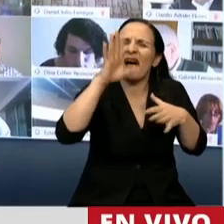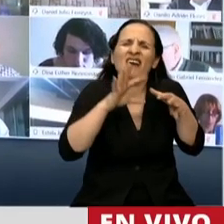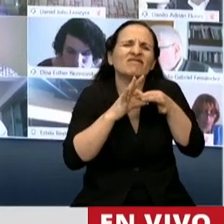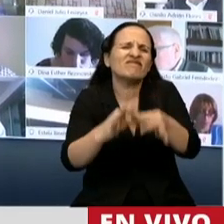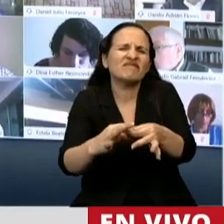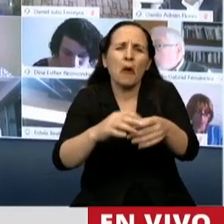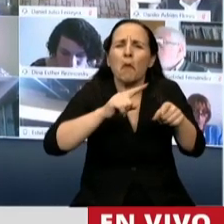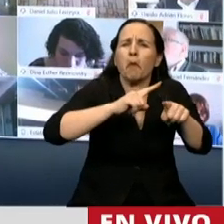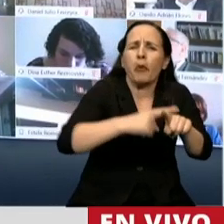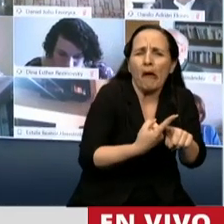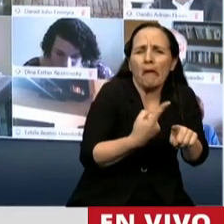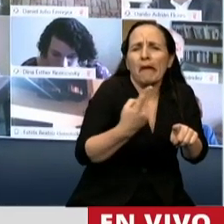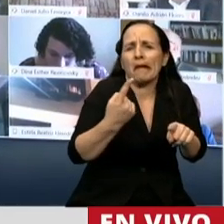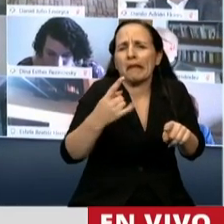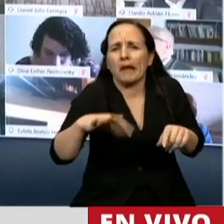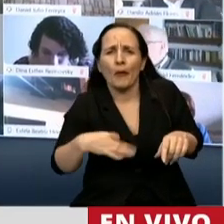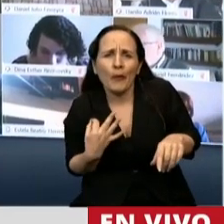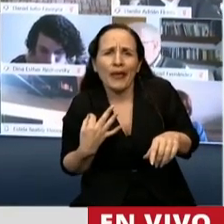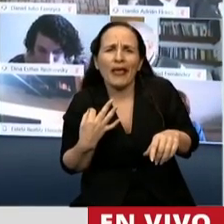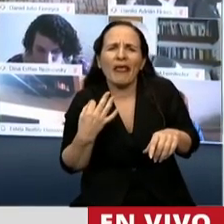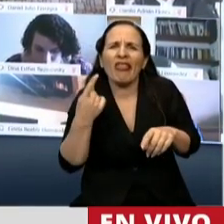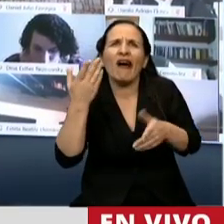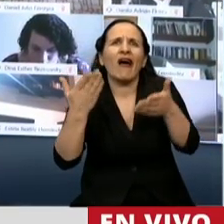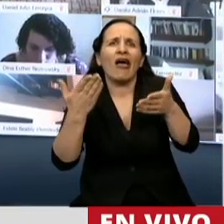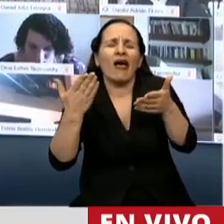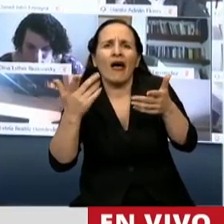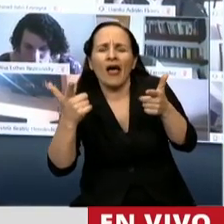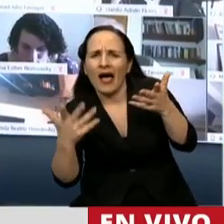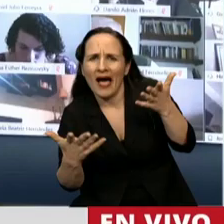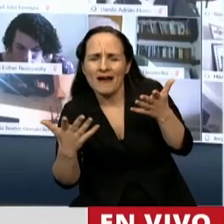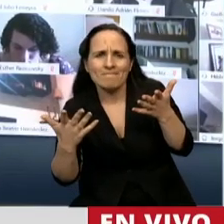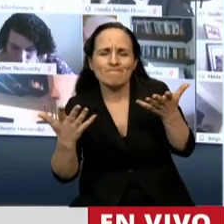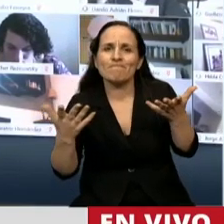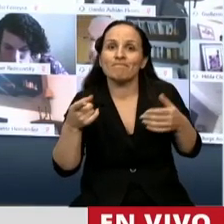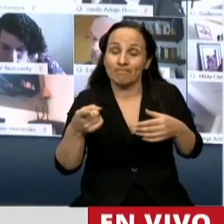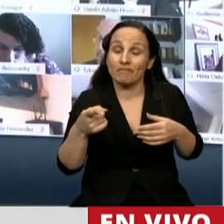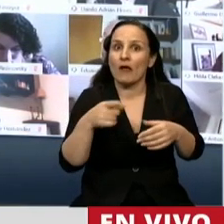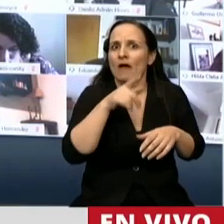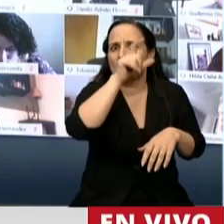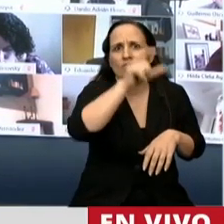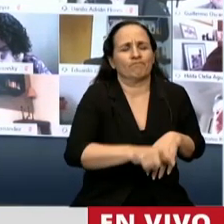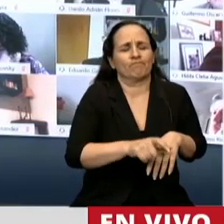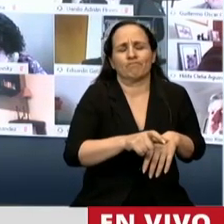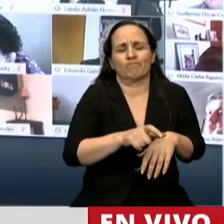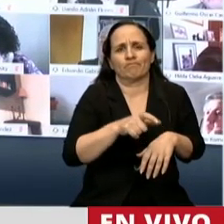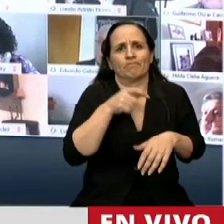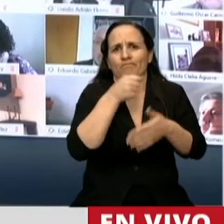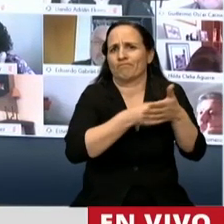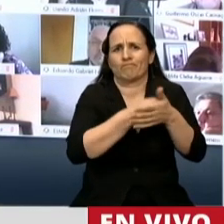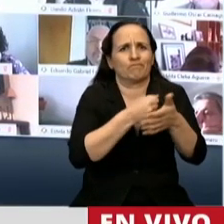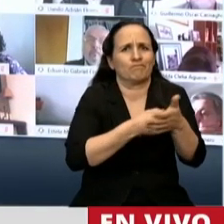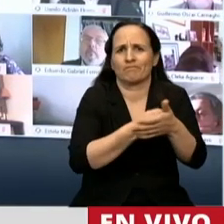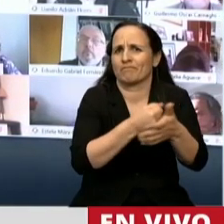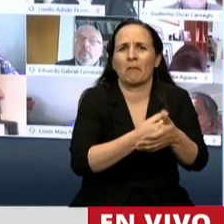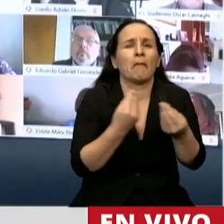política, de la vida, de las injusticias. Una militante contra la